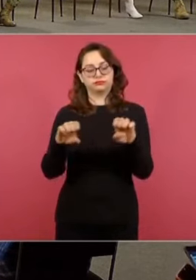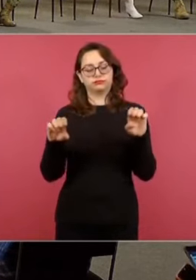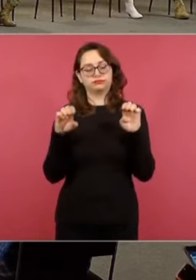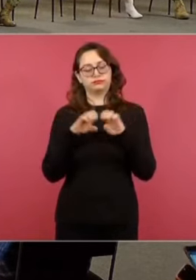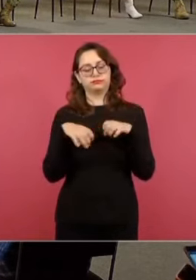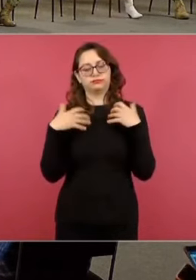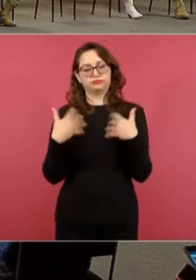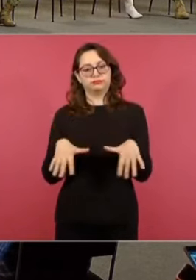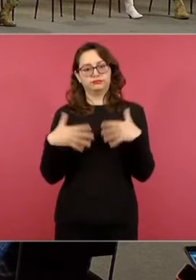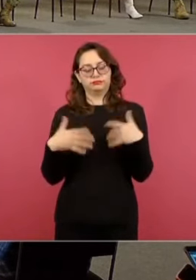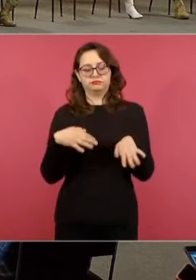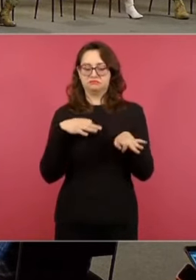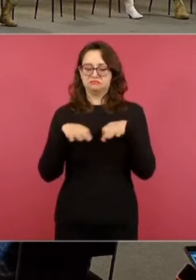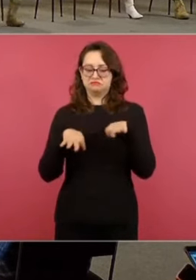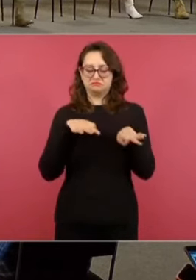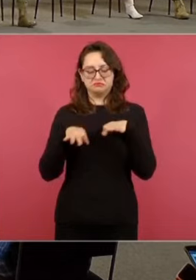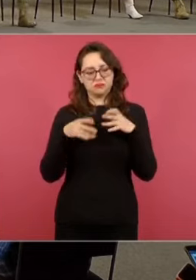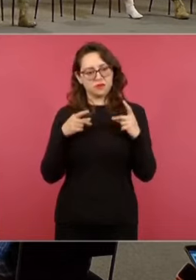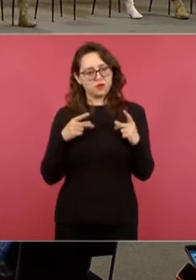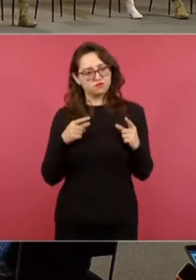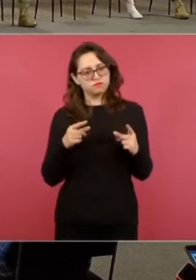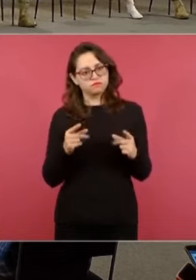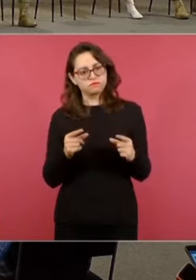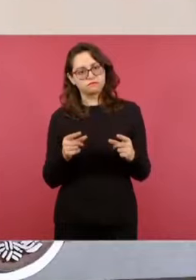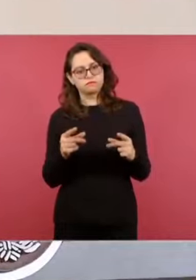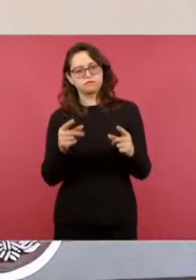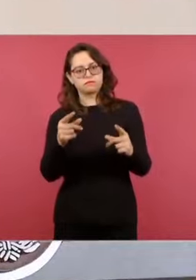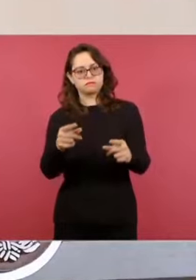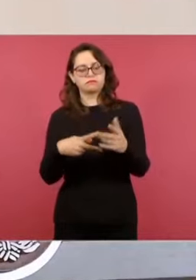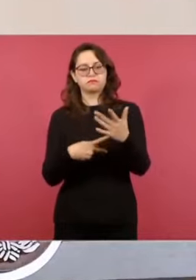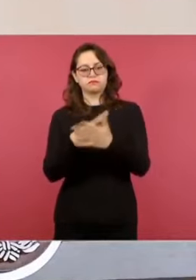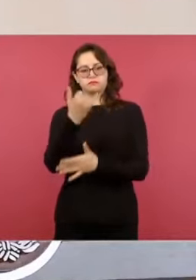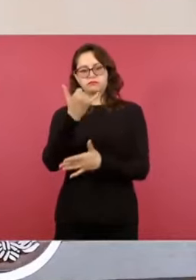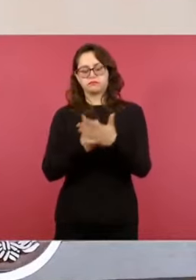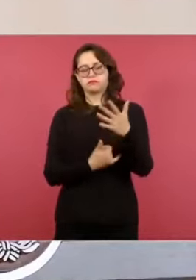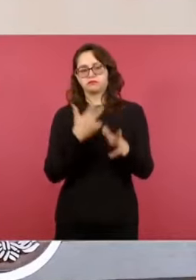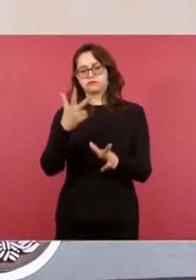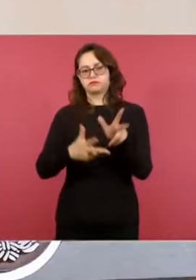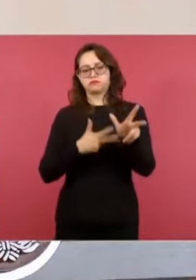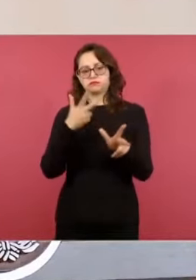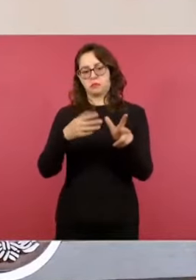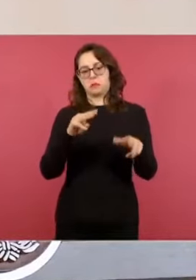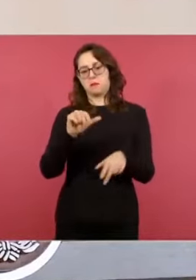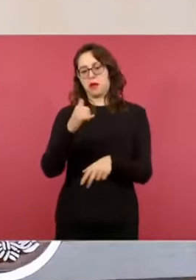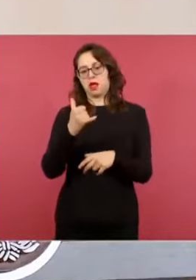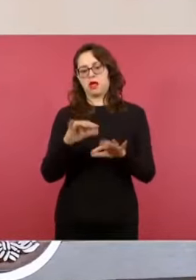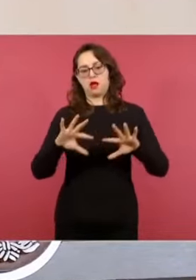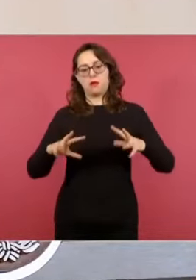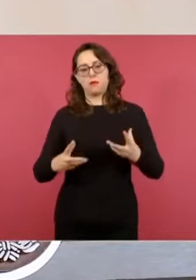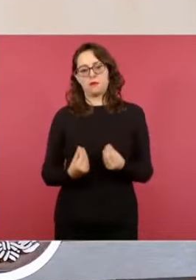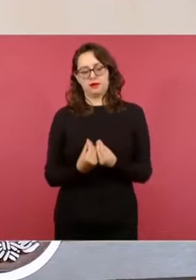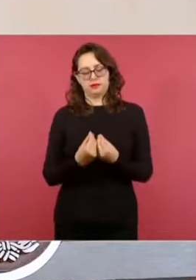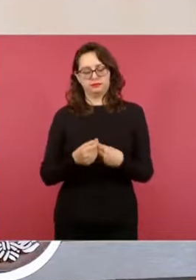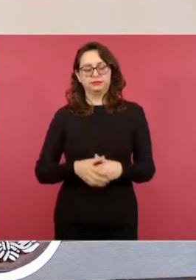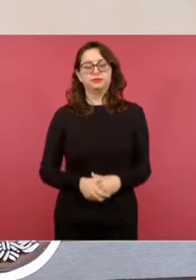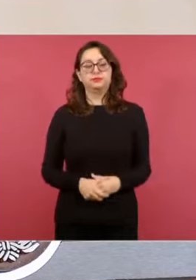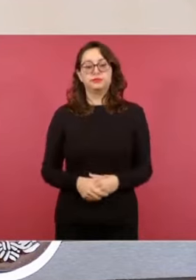ocupado de desarrollar el proyecto integral Tren Maya. Amigas, amigos de los medios,